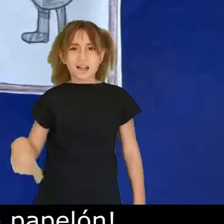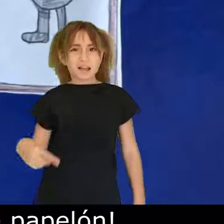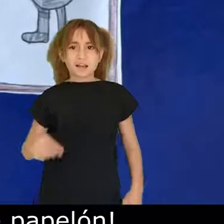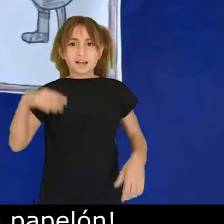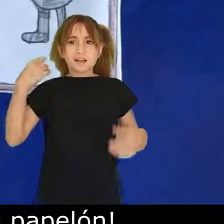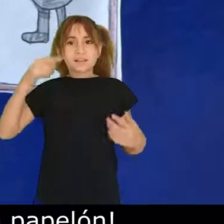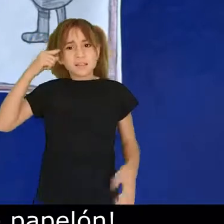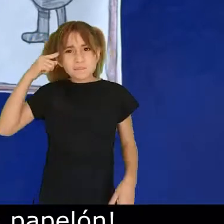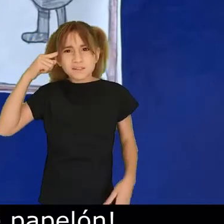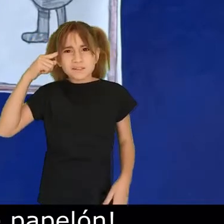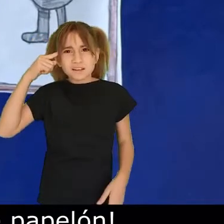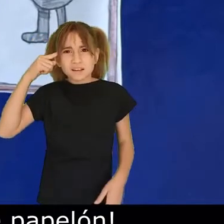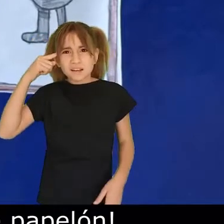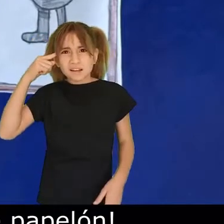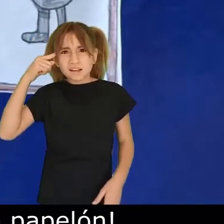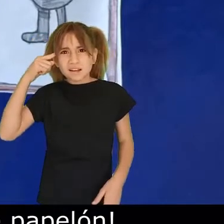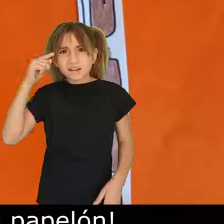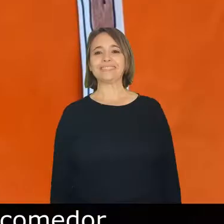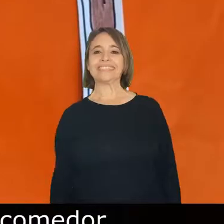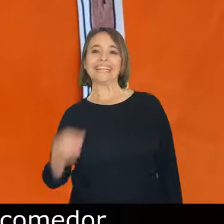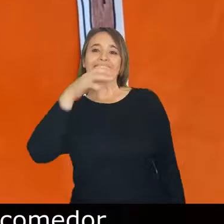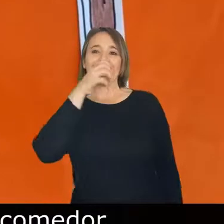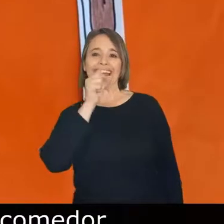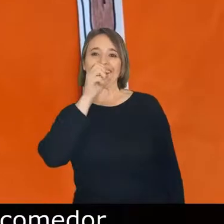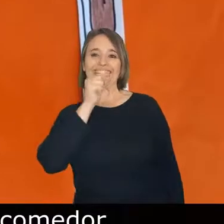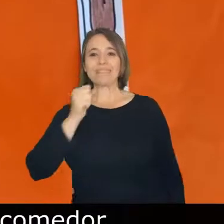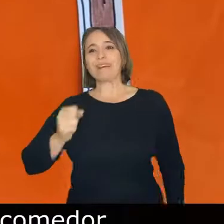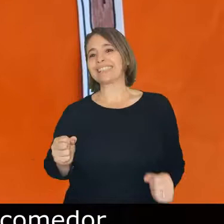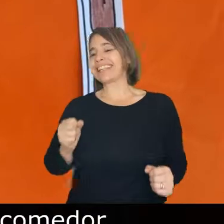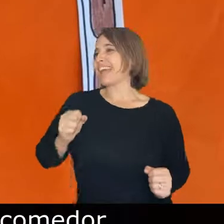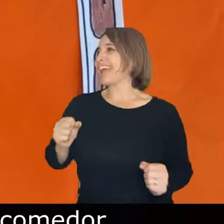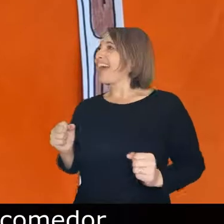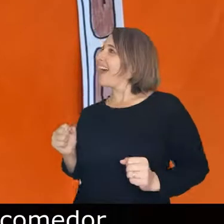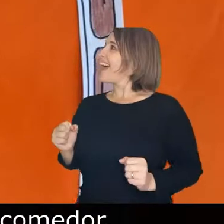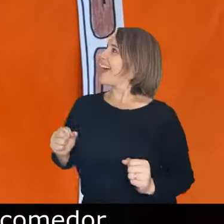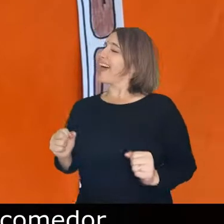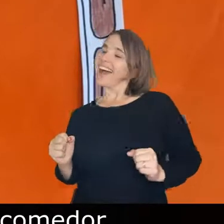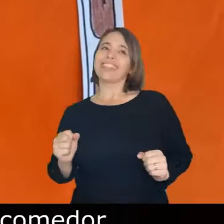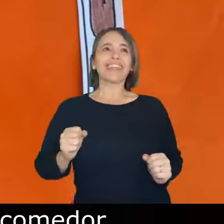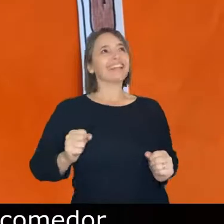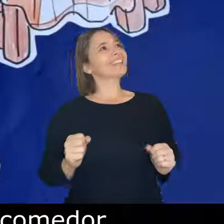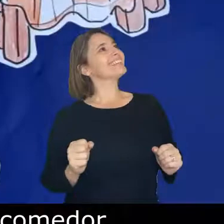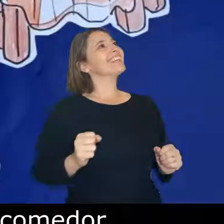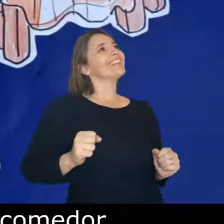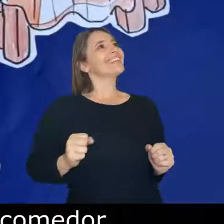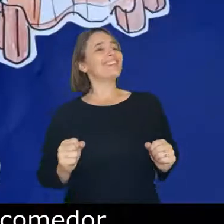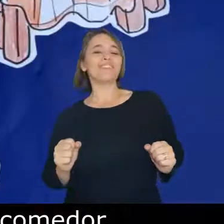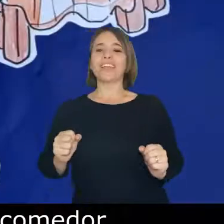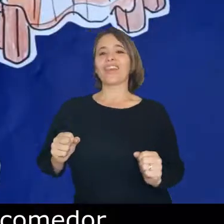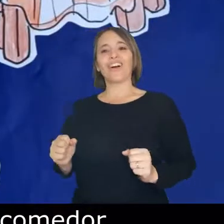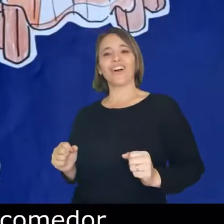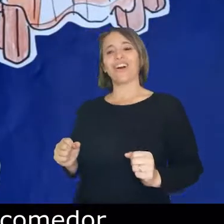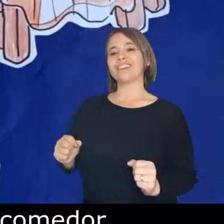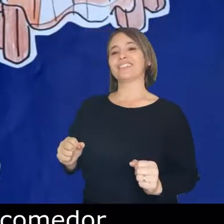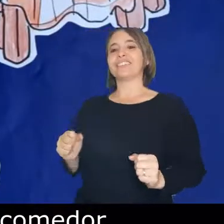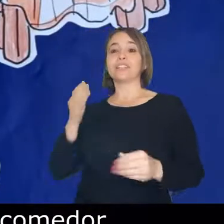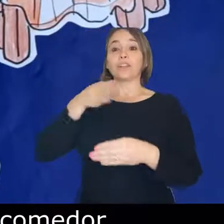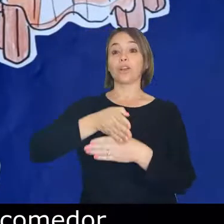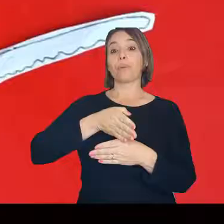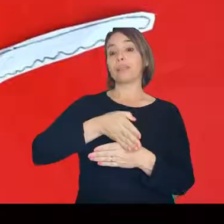papelón! La naranja se pasea De la sala al comedor